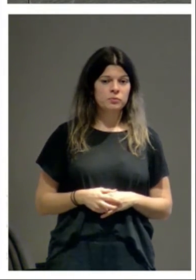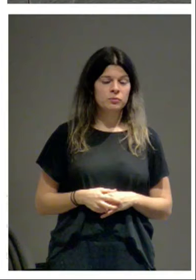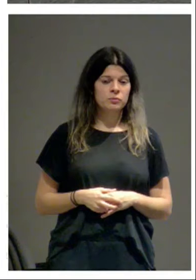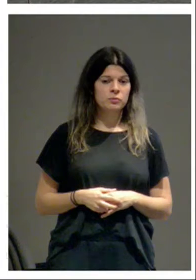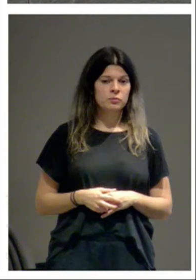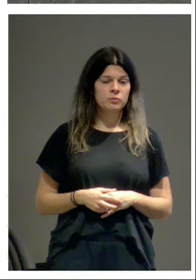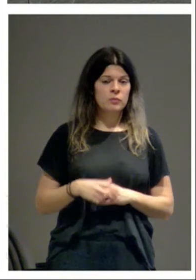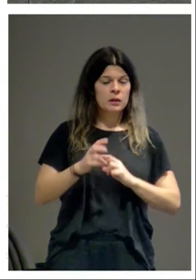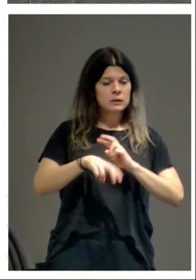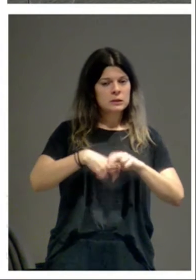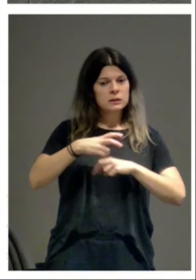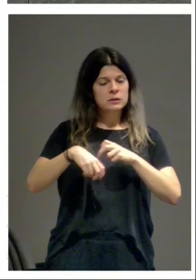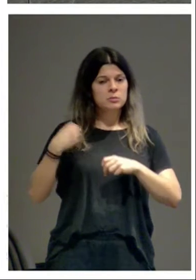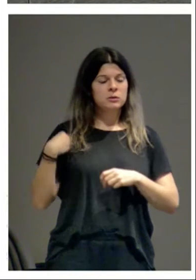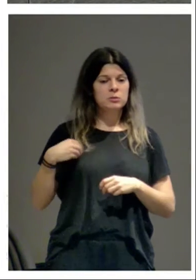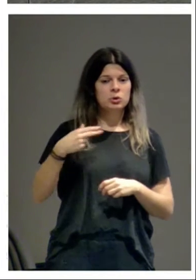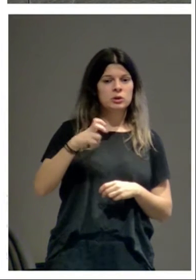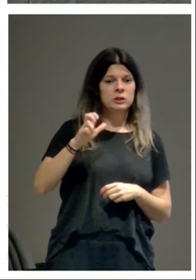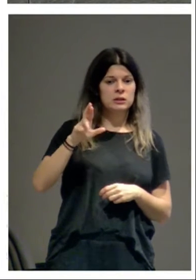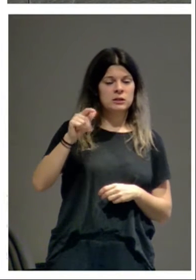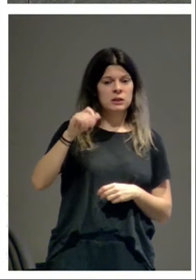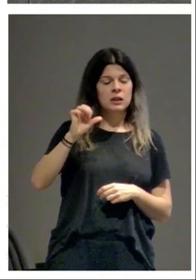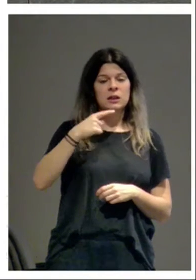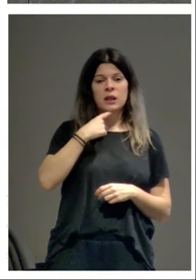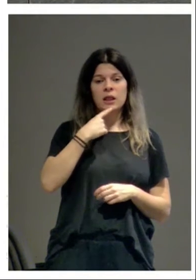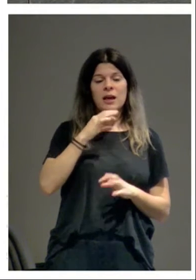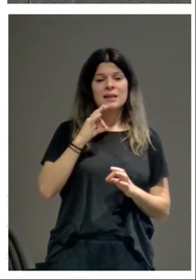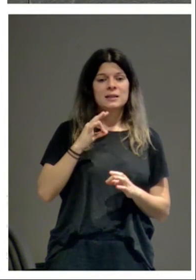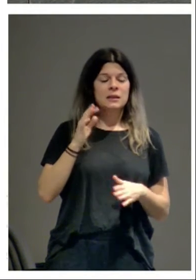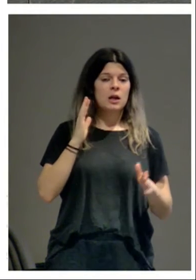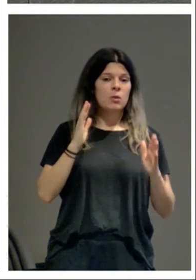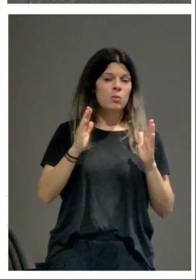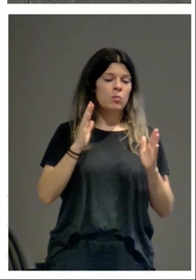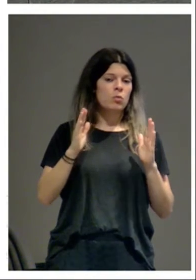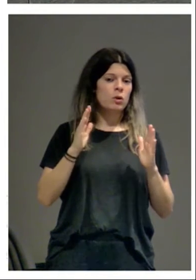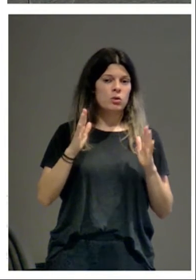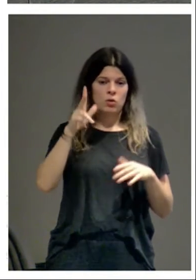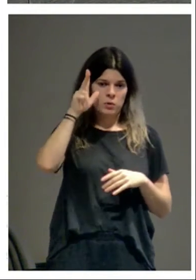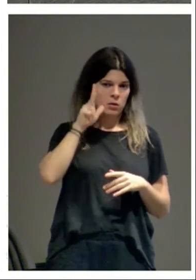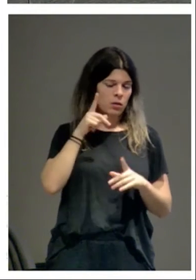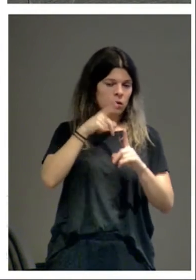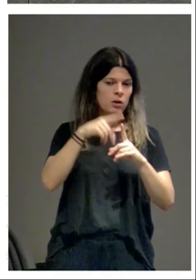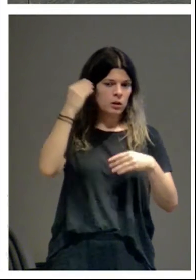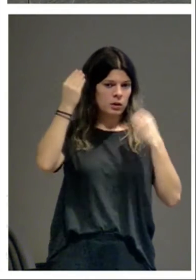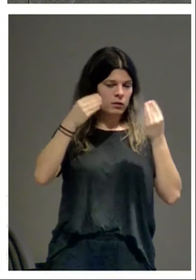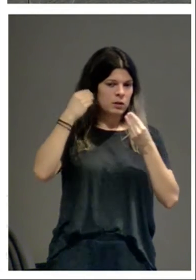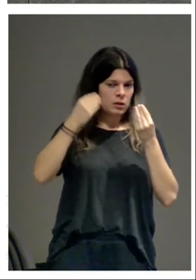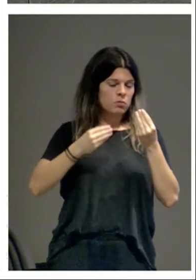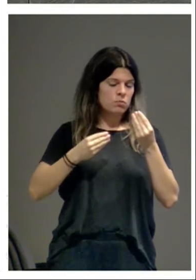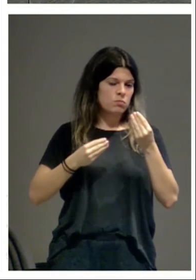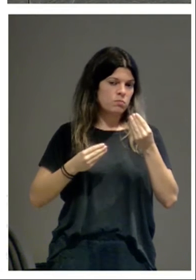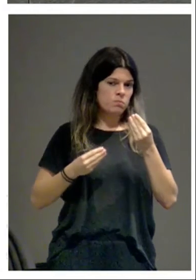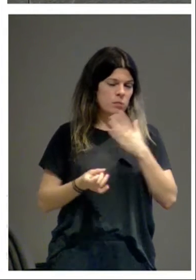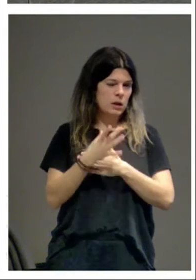Las restauraciones, como decía César Ebrandi, son un momento privilegiado para la reflexión sobre la producción artística.